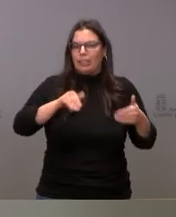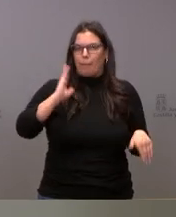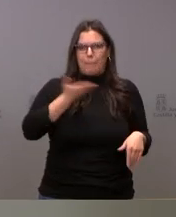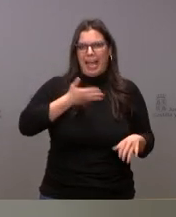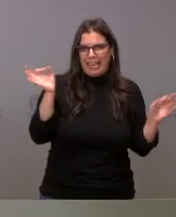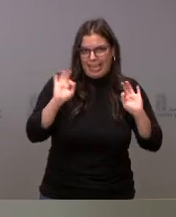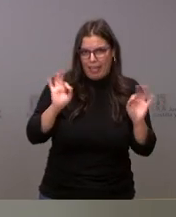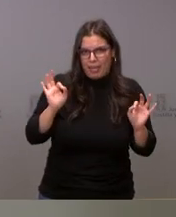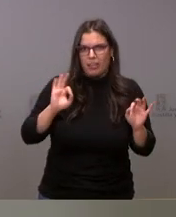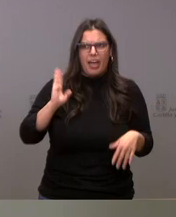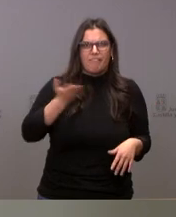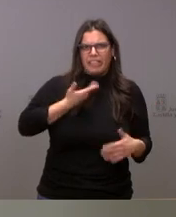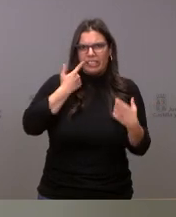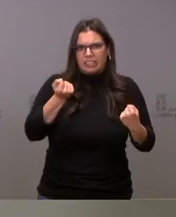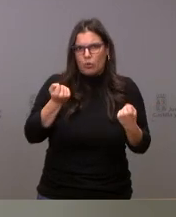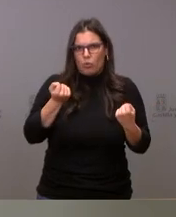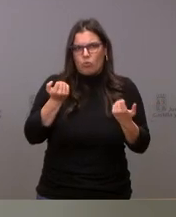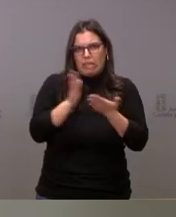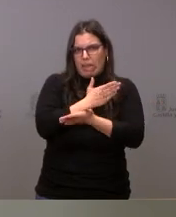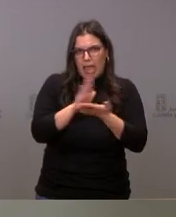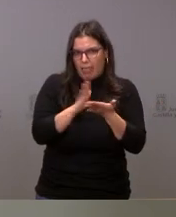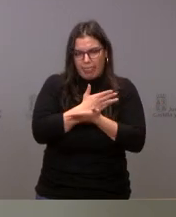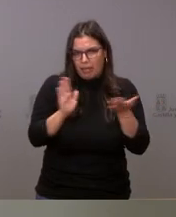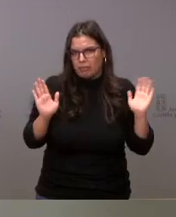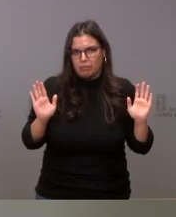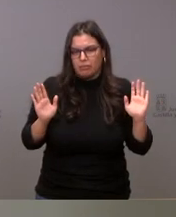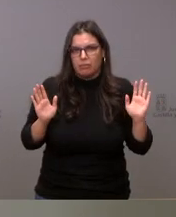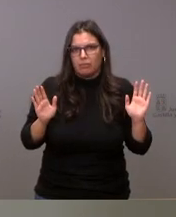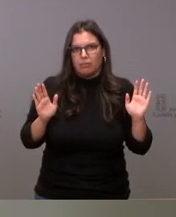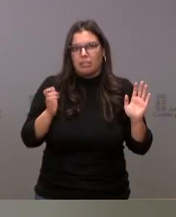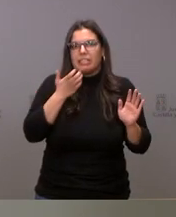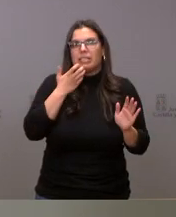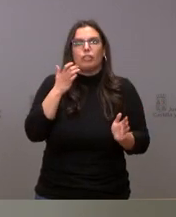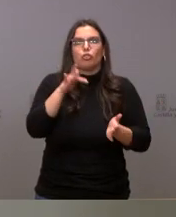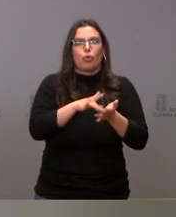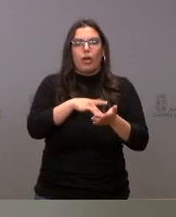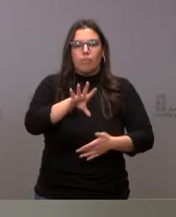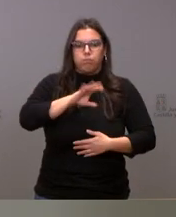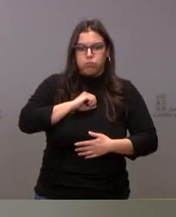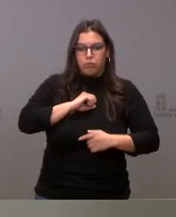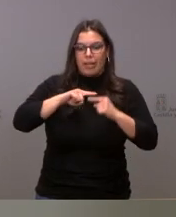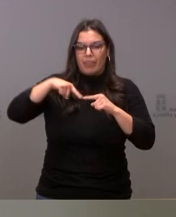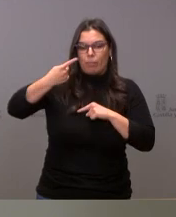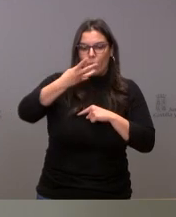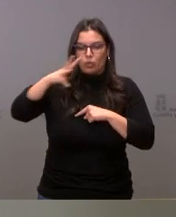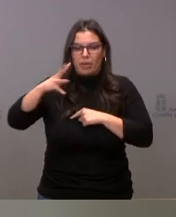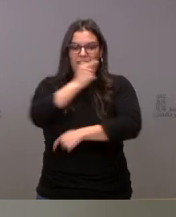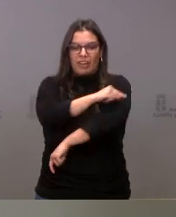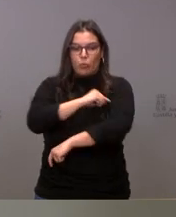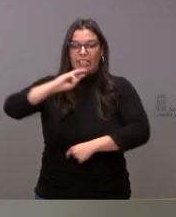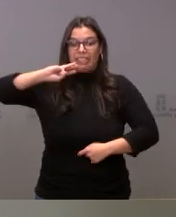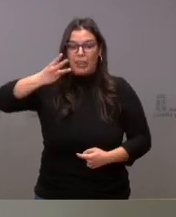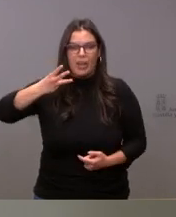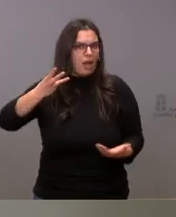personas no se van a ver perjudicadas o las personas que se hayan puesto la vacuna a las cuatro semanas y, de hecho,